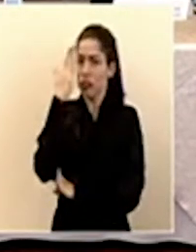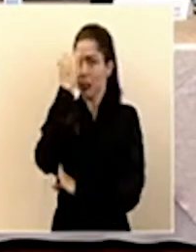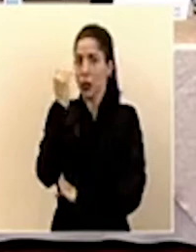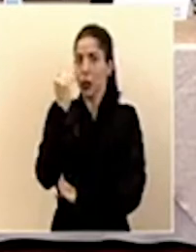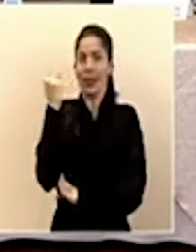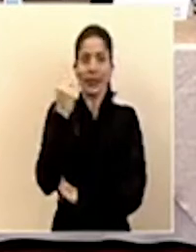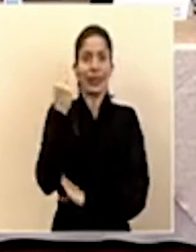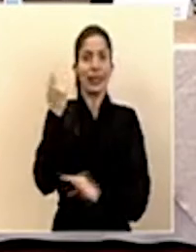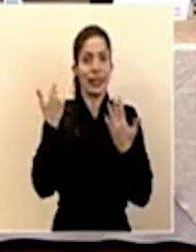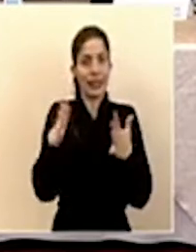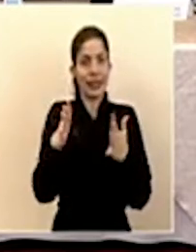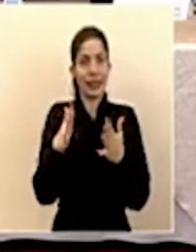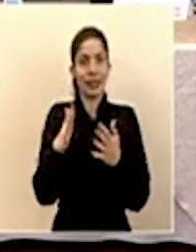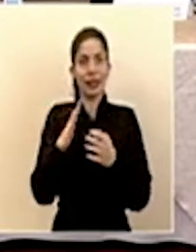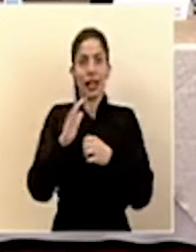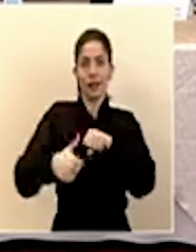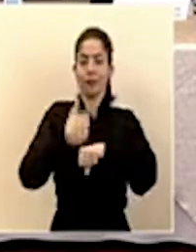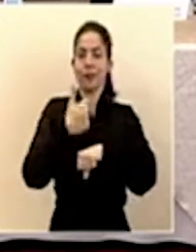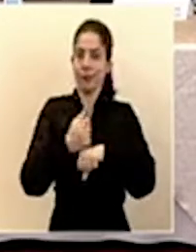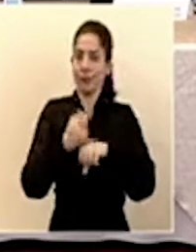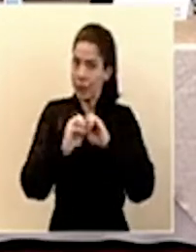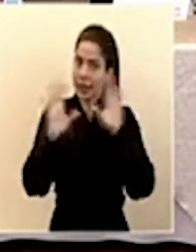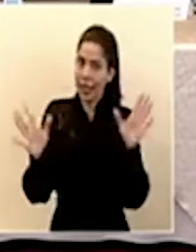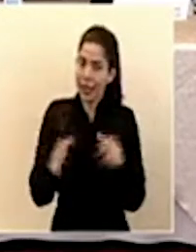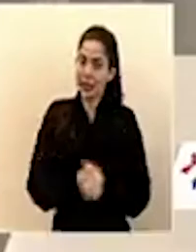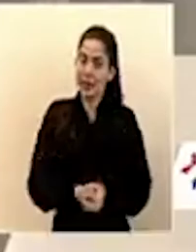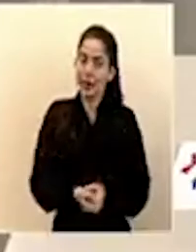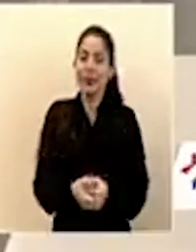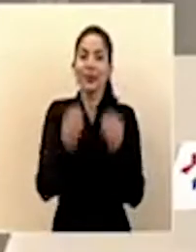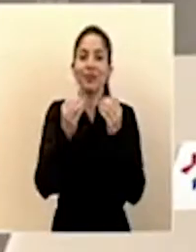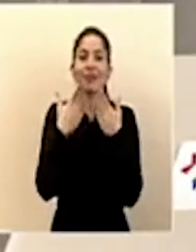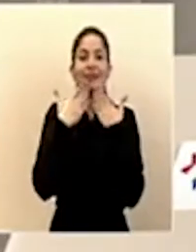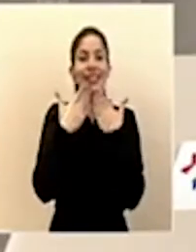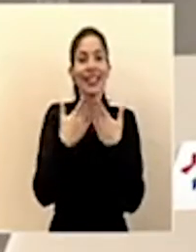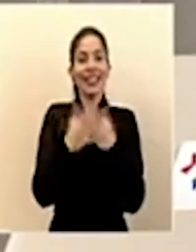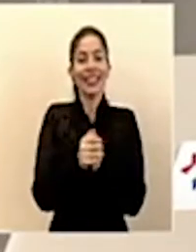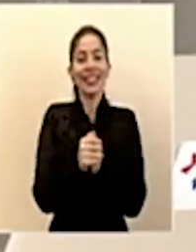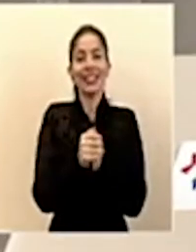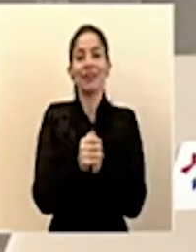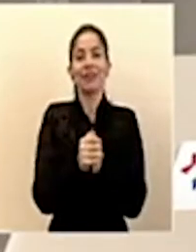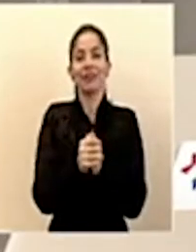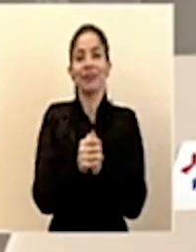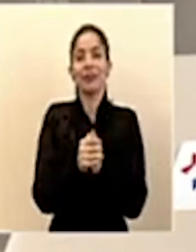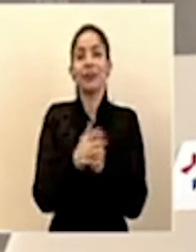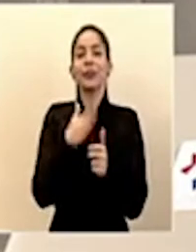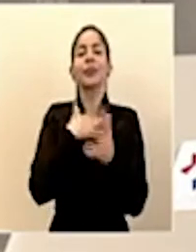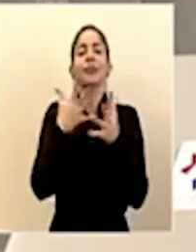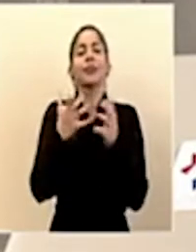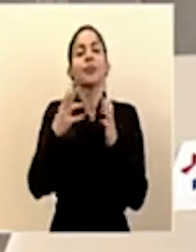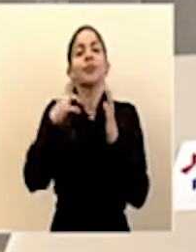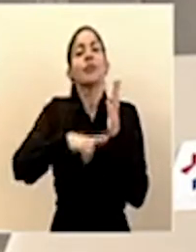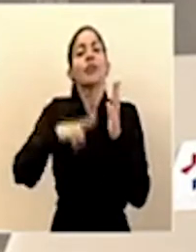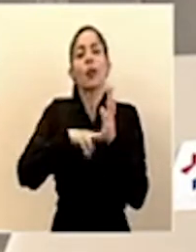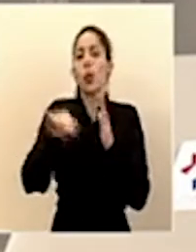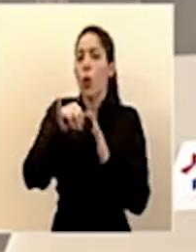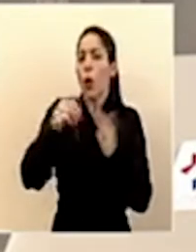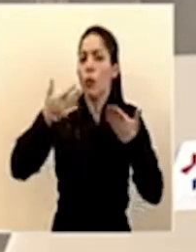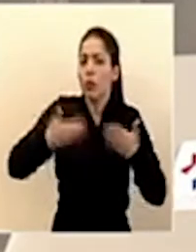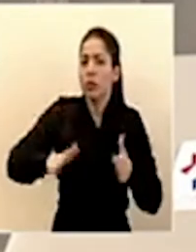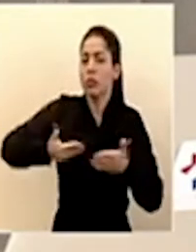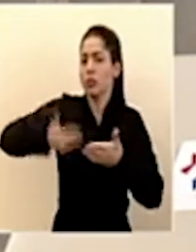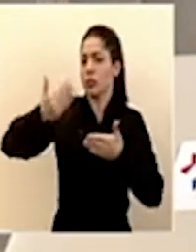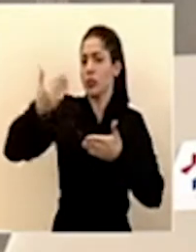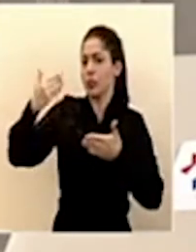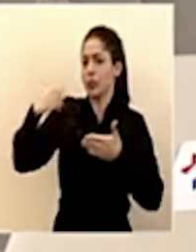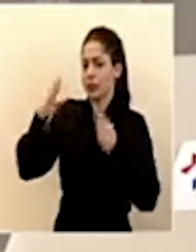la señal ya ha sido restablecida con claridad. Muchas gracias. Y quería reiterar que así como hemos abordado